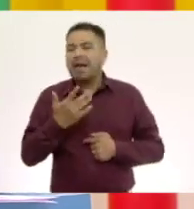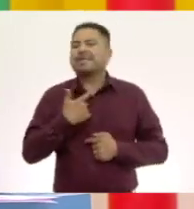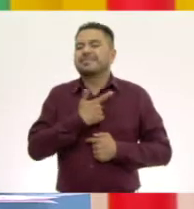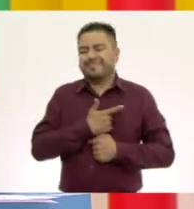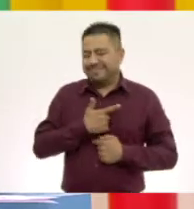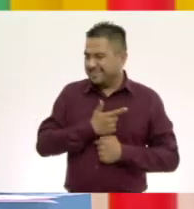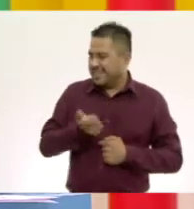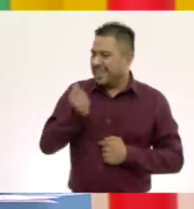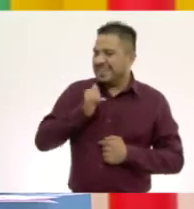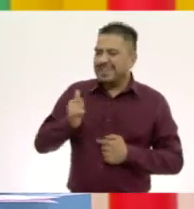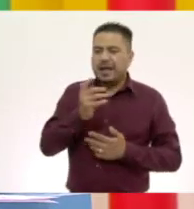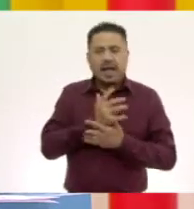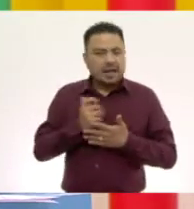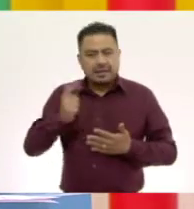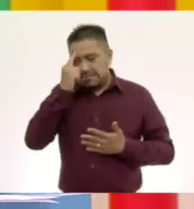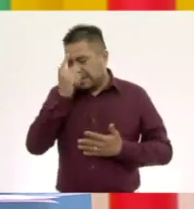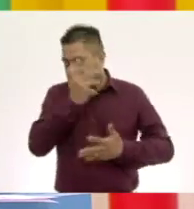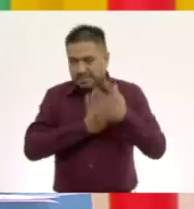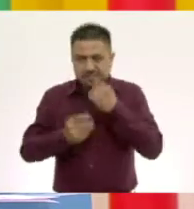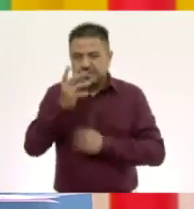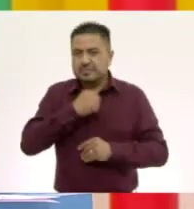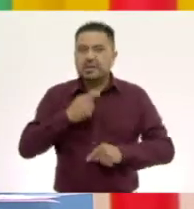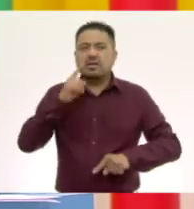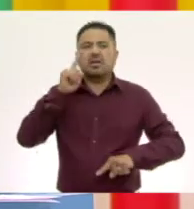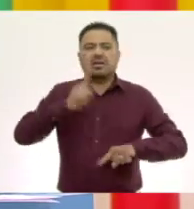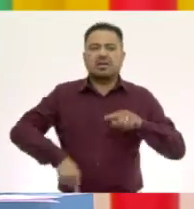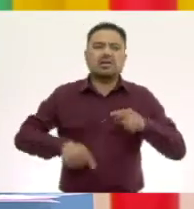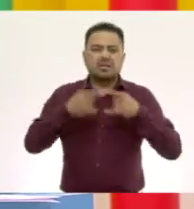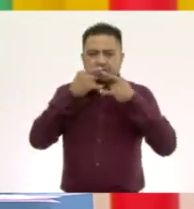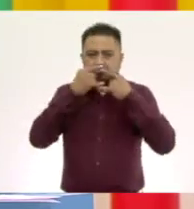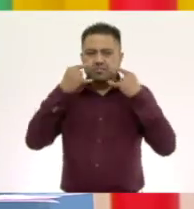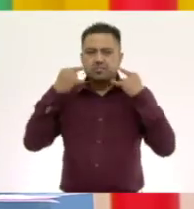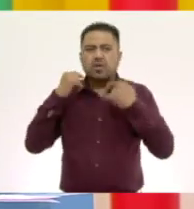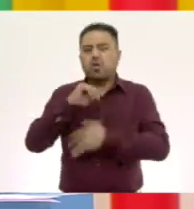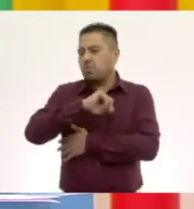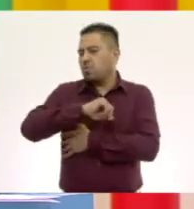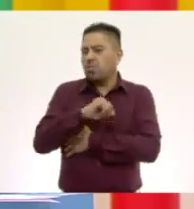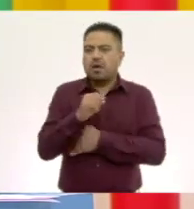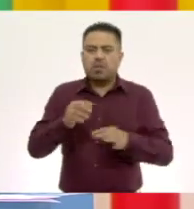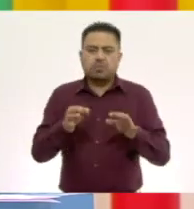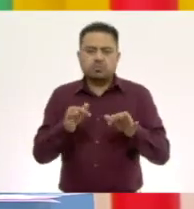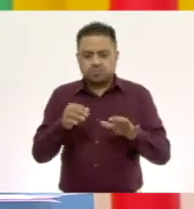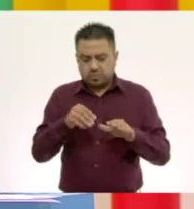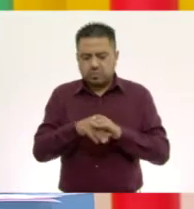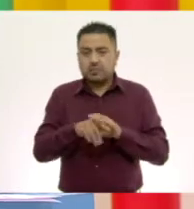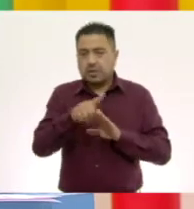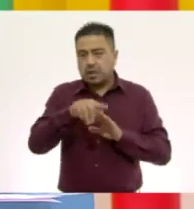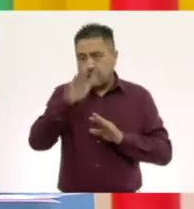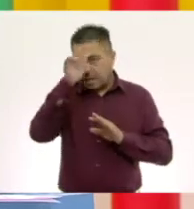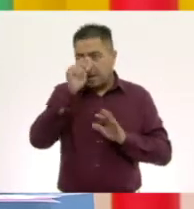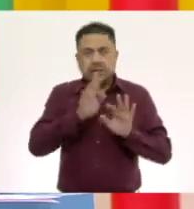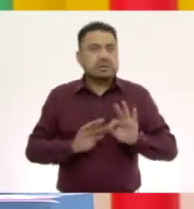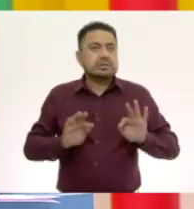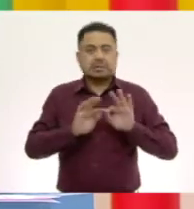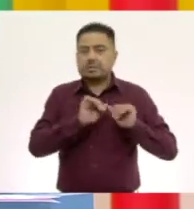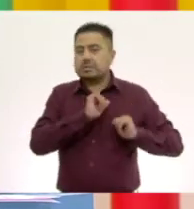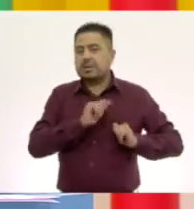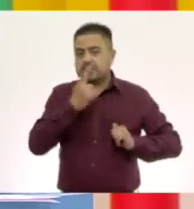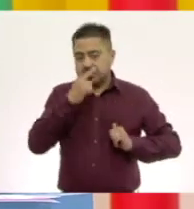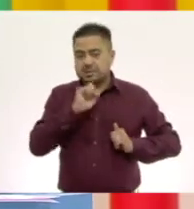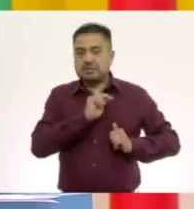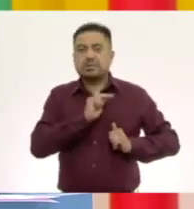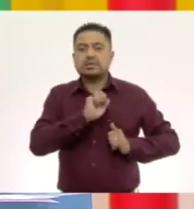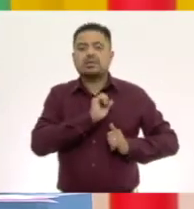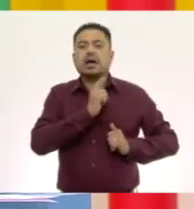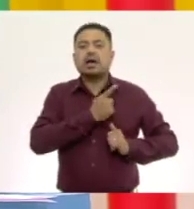me gusta, con muchas ganas de aprender. Me quité el cubrebocas y lo voy a guardar en una bolsita. Recuerda que es muy importante por nuestra salud